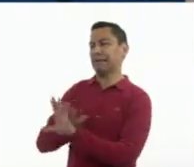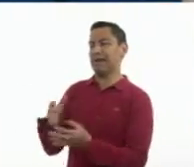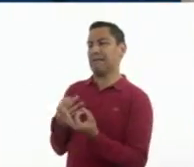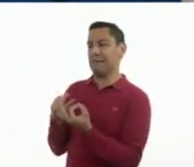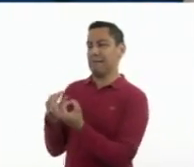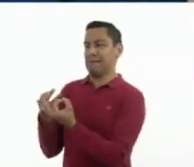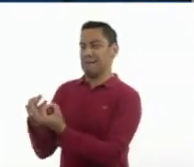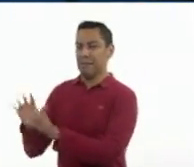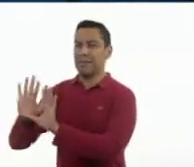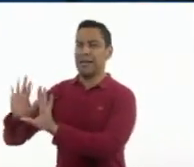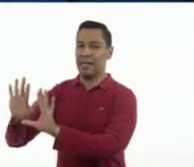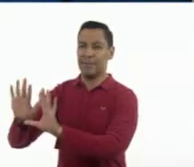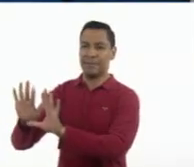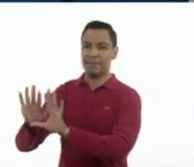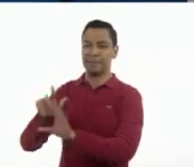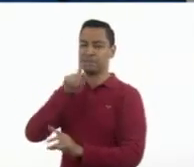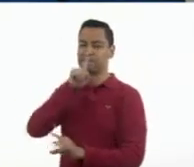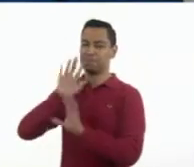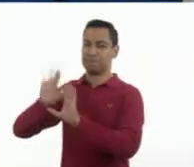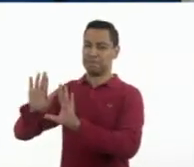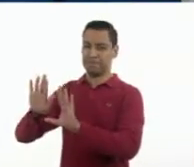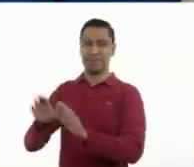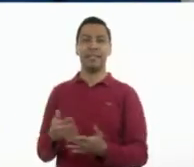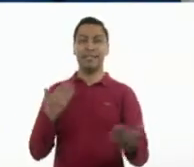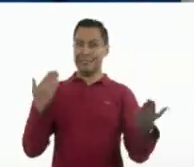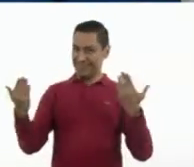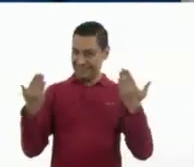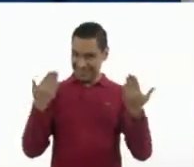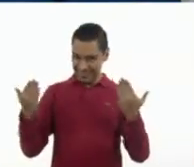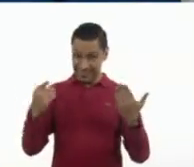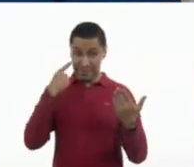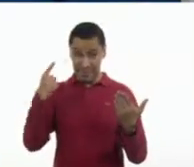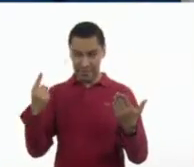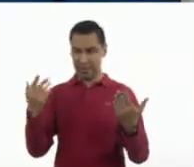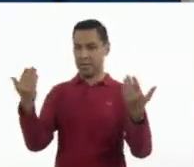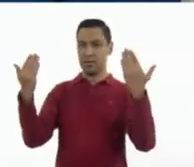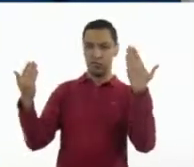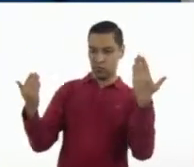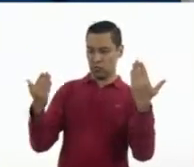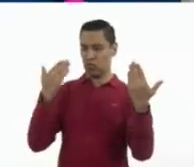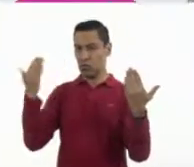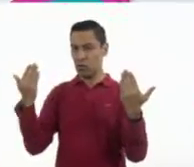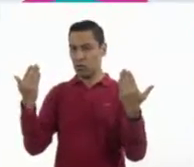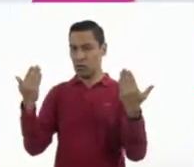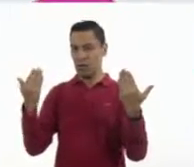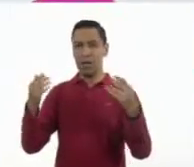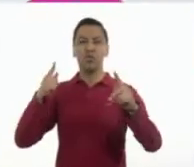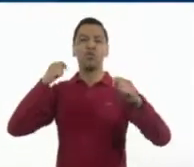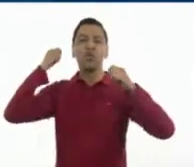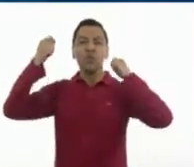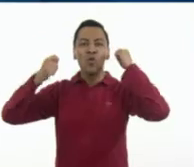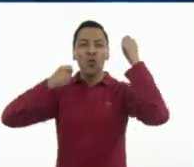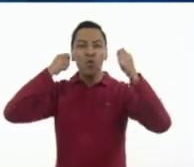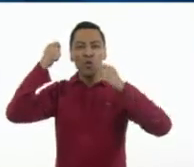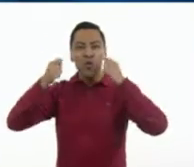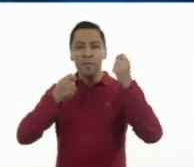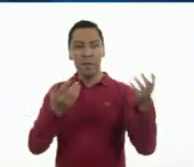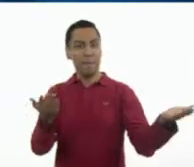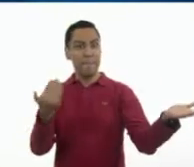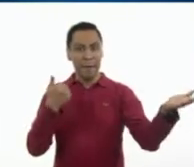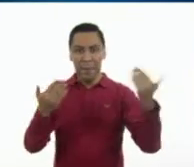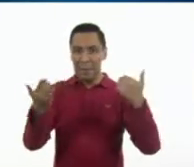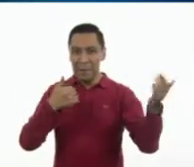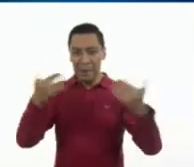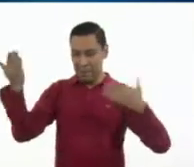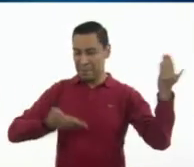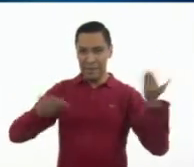terminar con esto de comparar los anuncios. ¿Te fijaste que los dos anuncian actividades para el turismo? Sí. En el anuncio número uno,